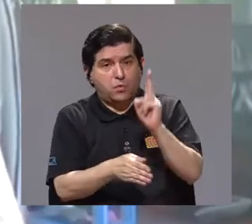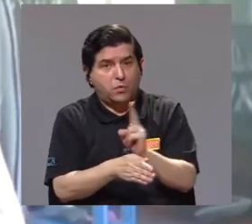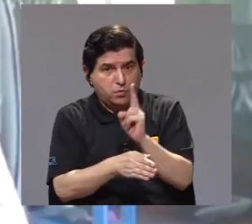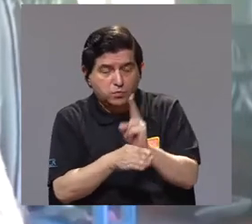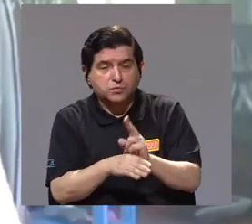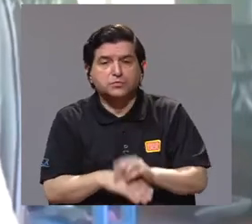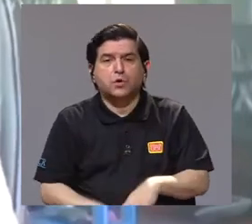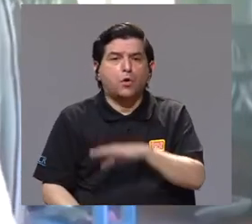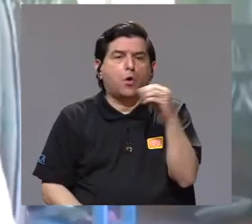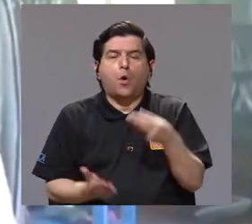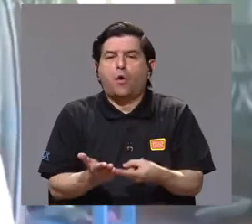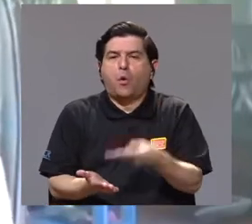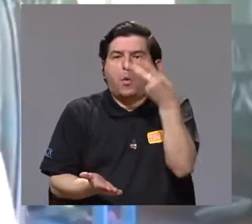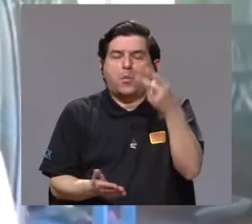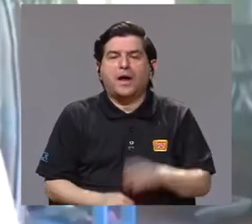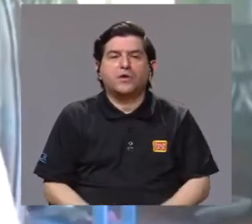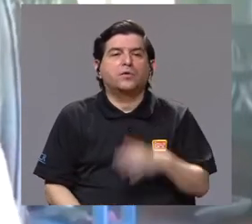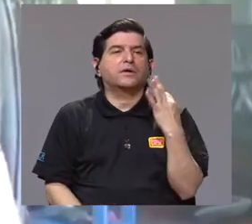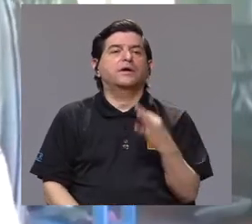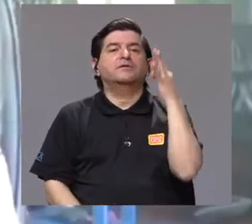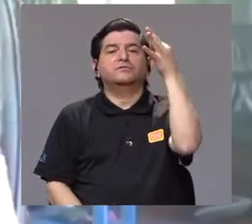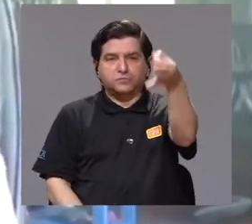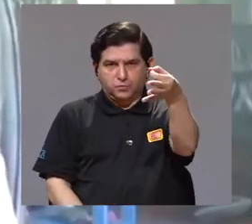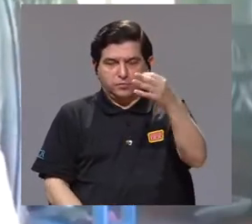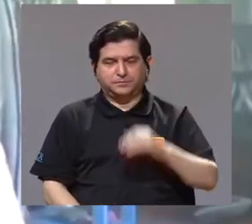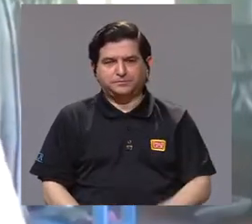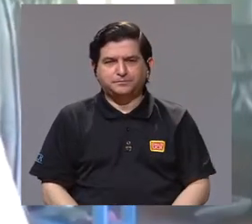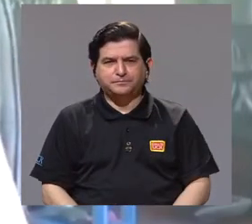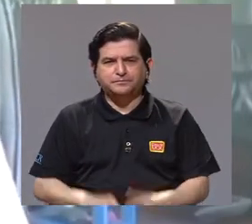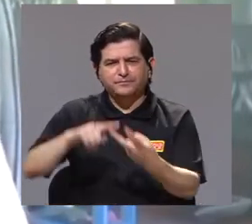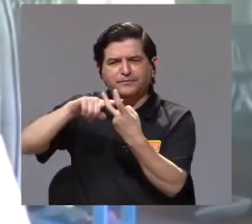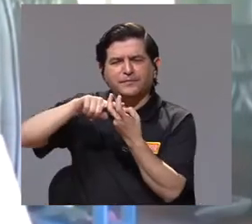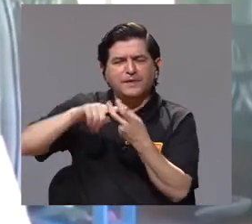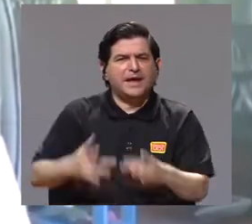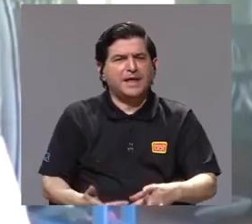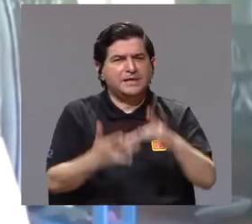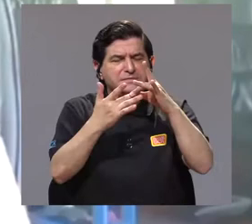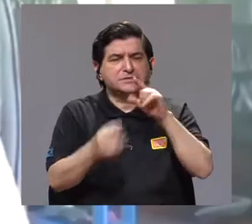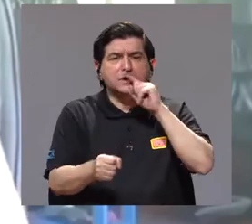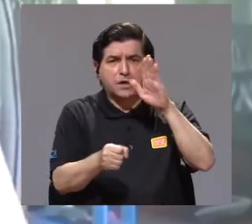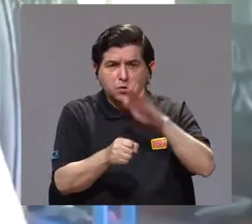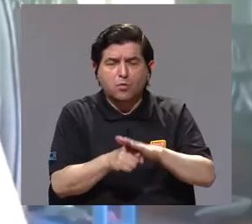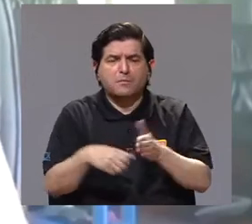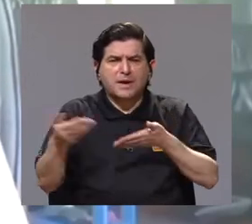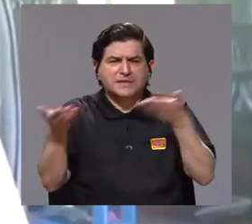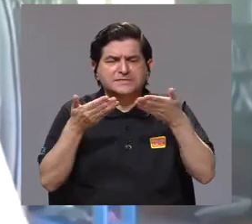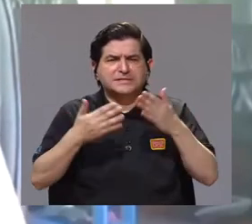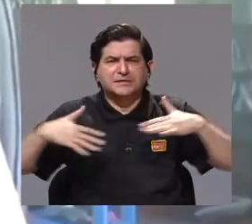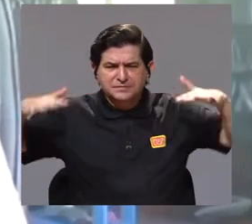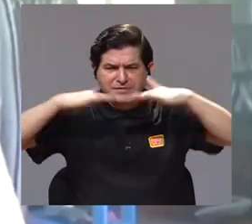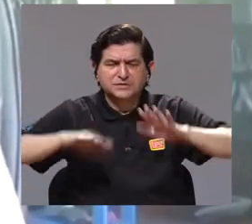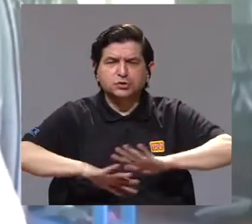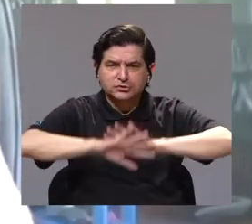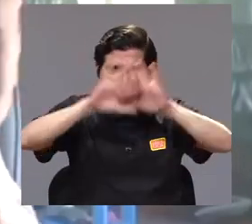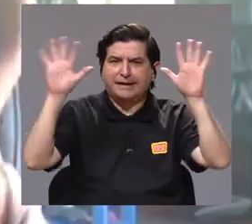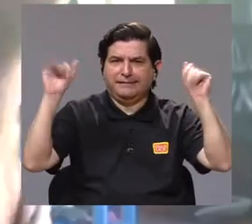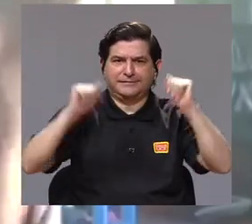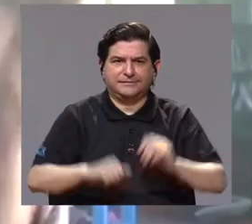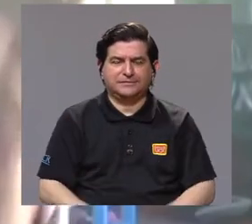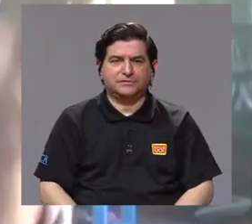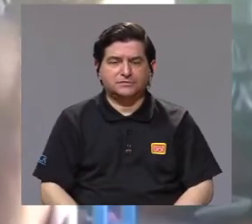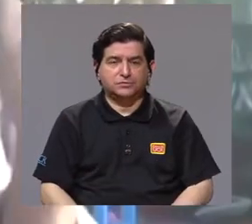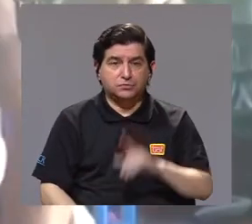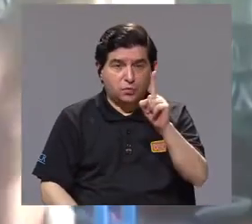uso inmediato o un valor para un uso futuro. Los murciélagos en particular cumplen unos servicios ambientales muy claros.